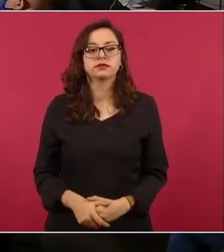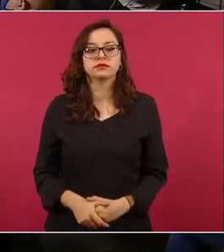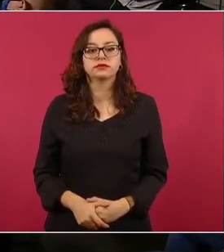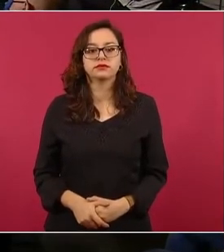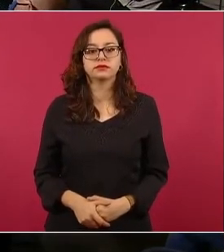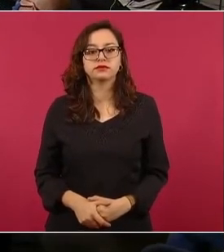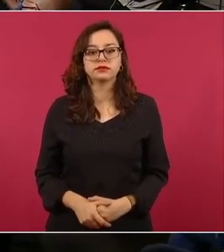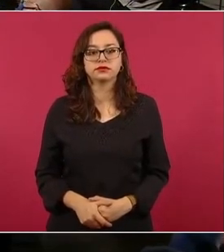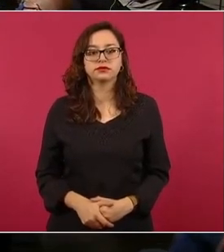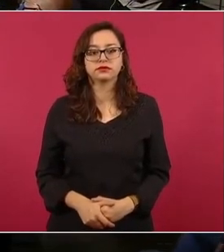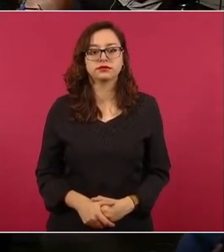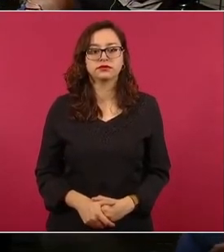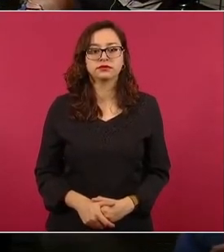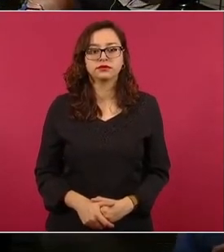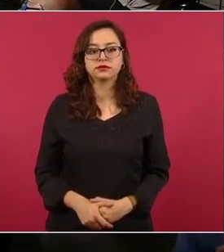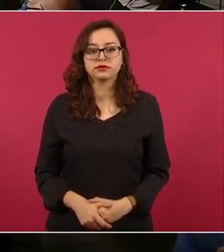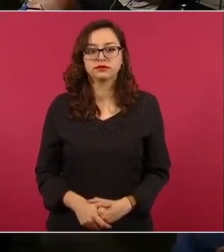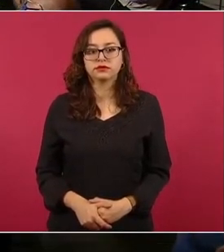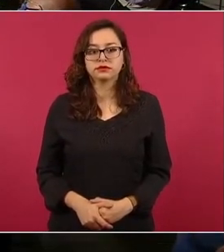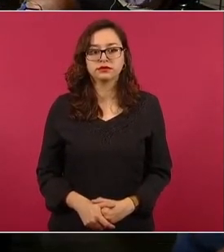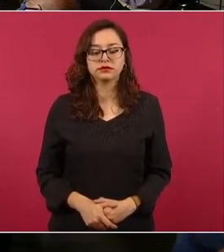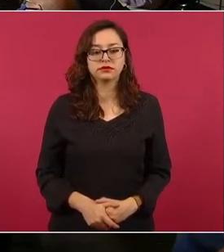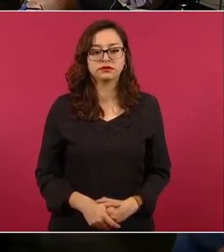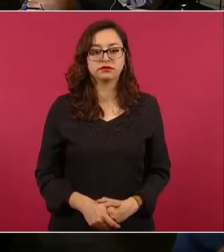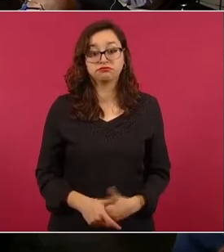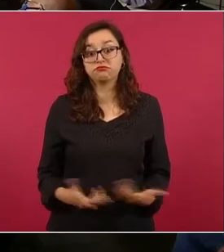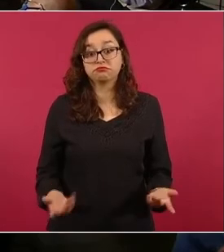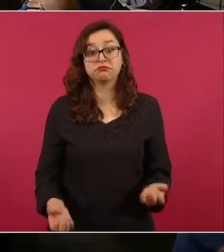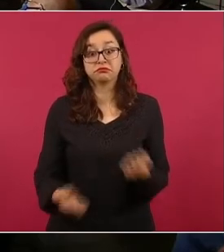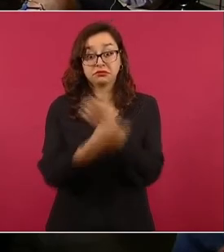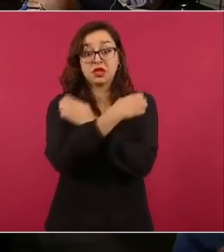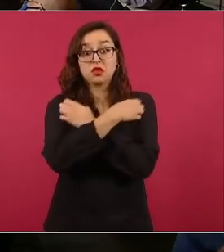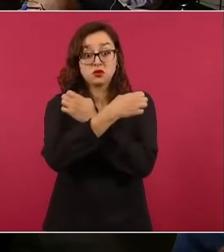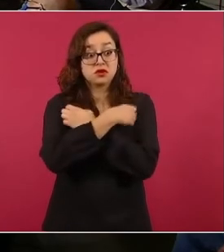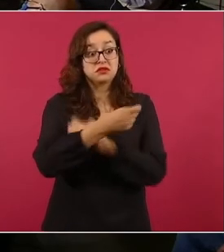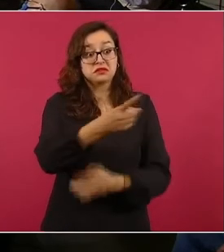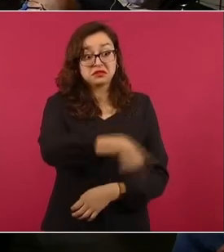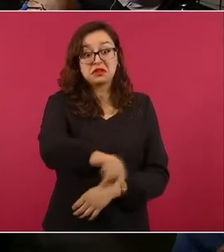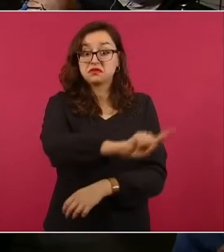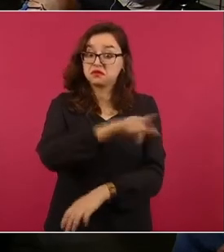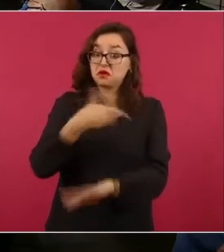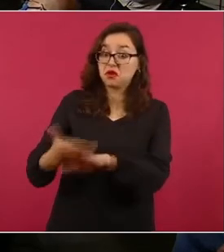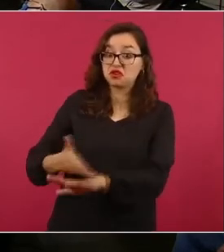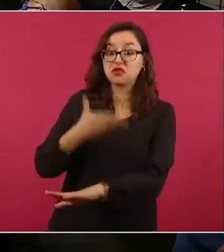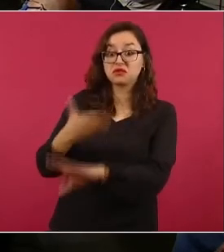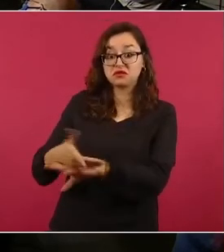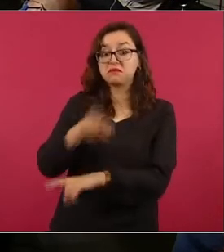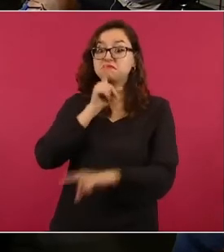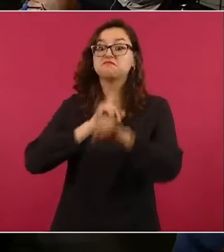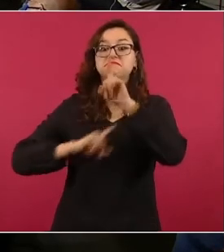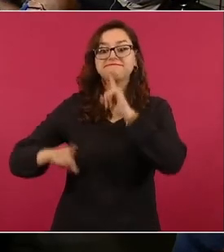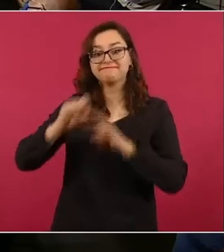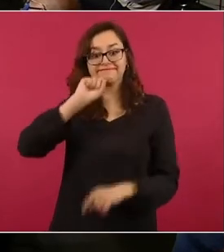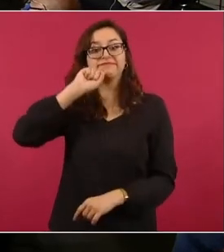La educación se salva de estas campañas de desinformación. Con su permiso.